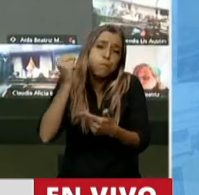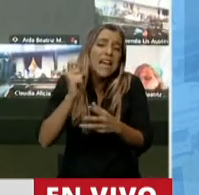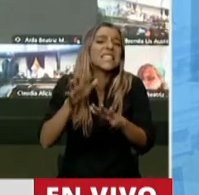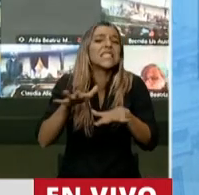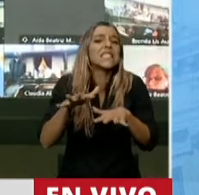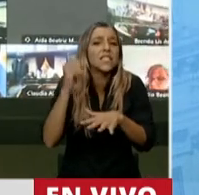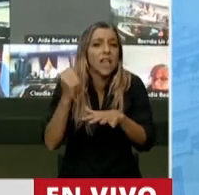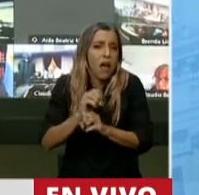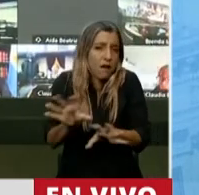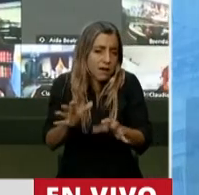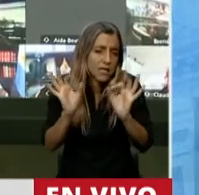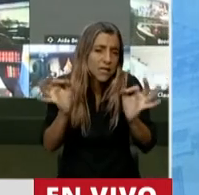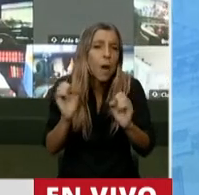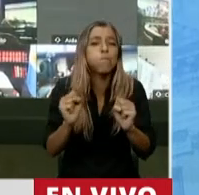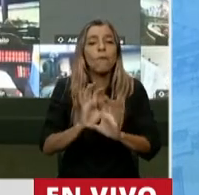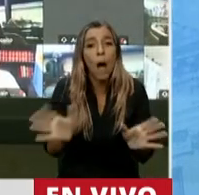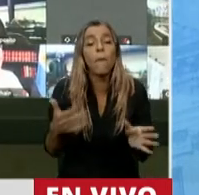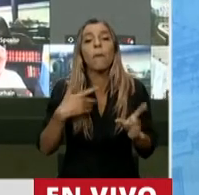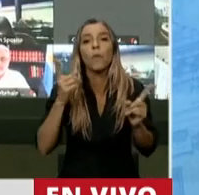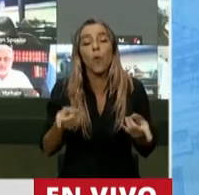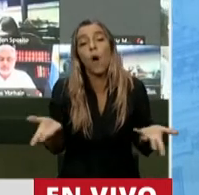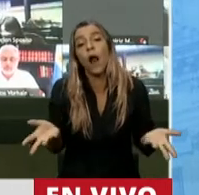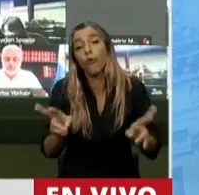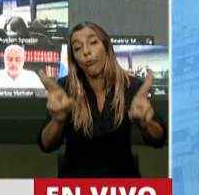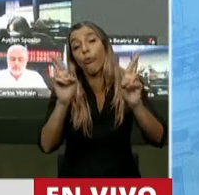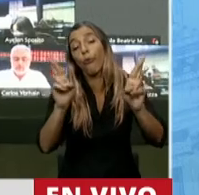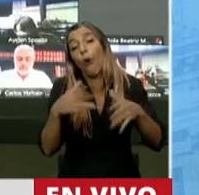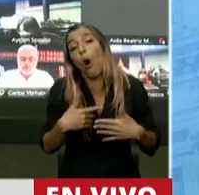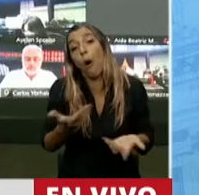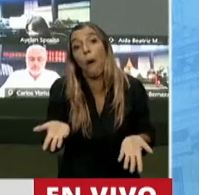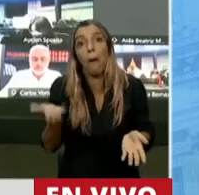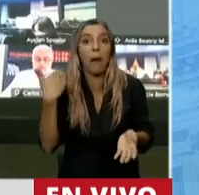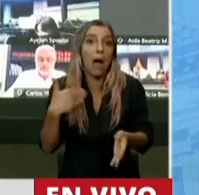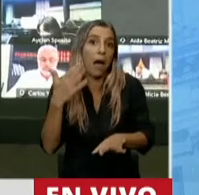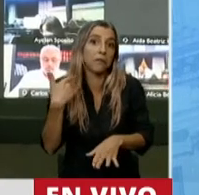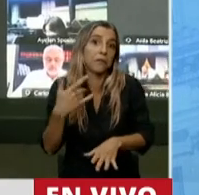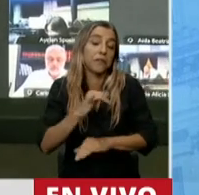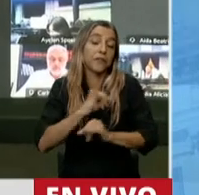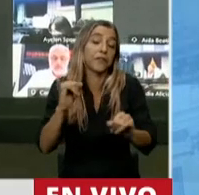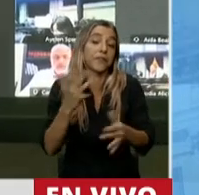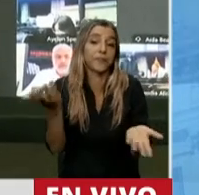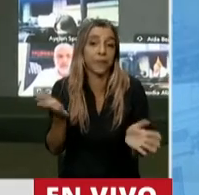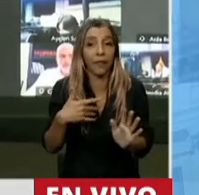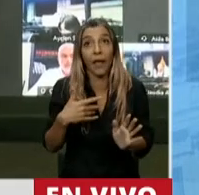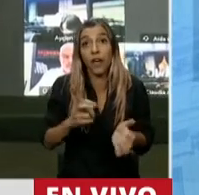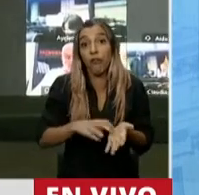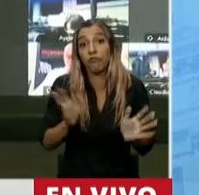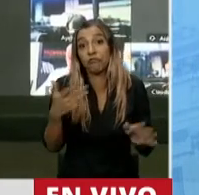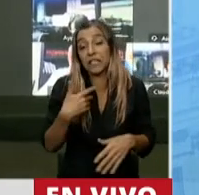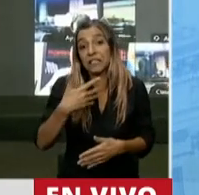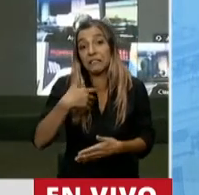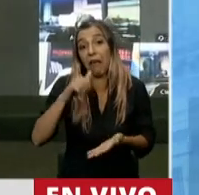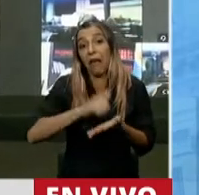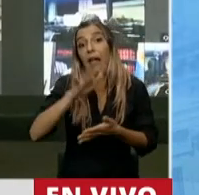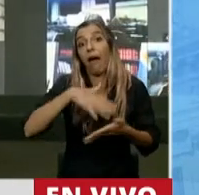y la buena noticia, si se quiere, es que, bueno, el 26 de octubre, con la carta pública que hizo, la carta